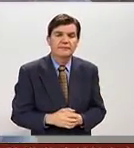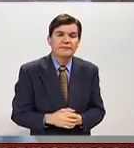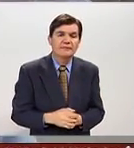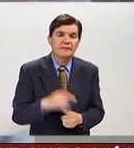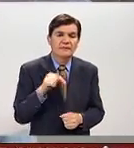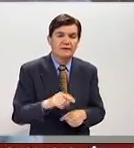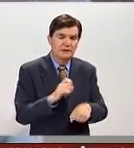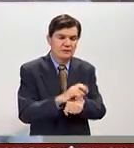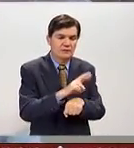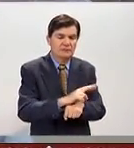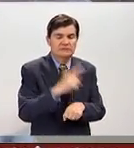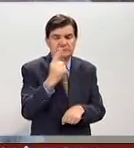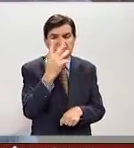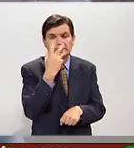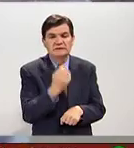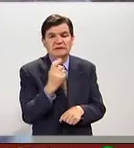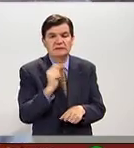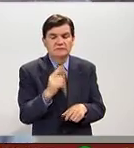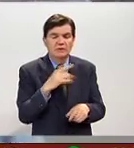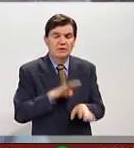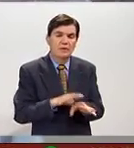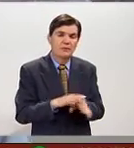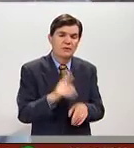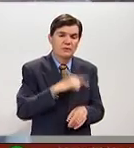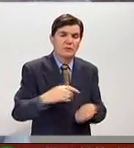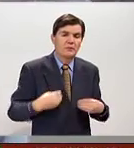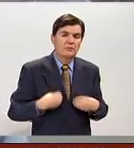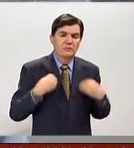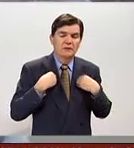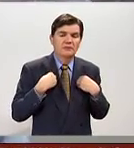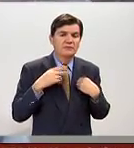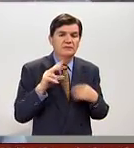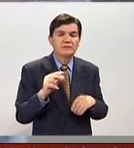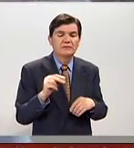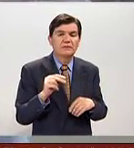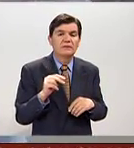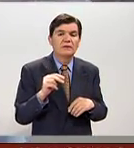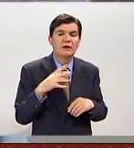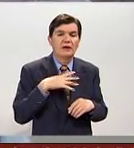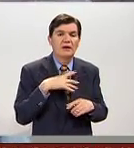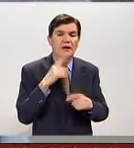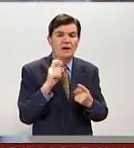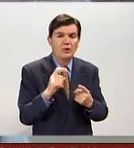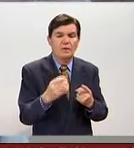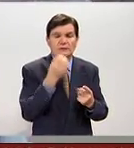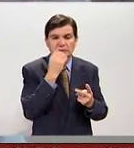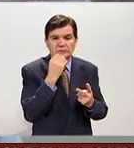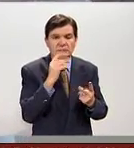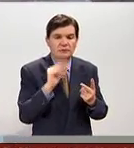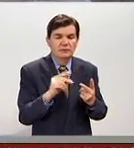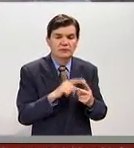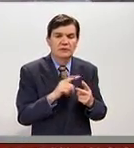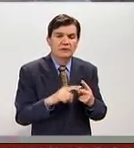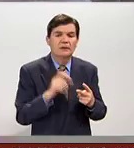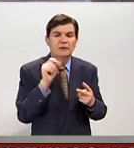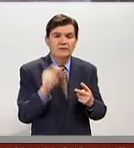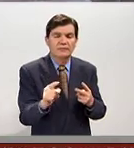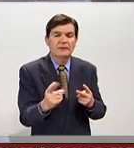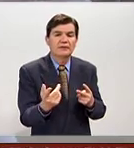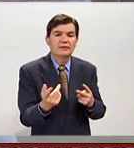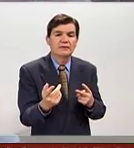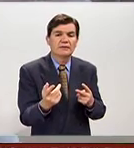Aquí en Ecuador, tristemente, no todo es para los sobrevivientes, como es agua y alimentación. También